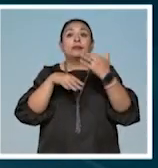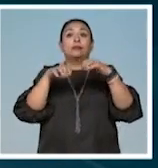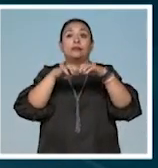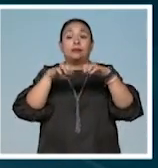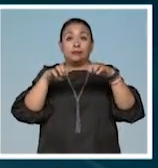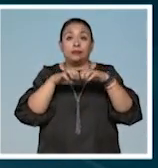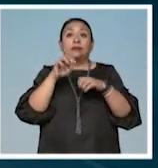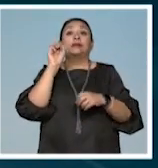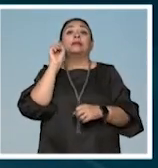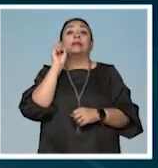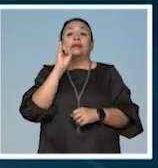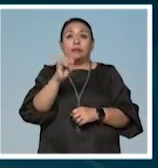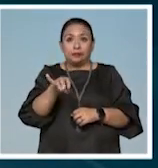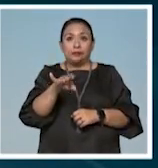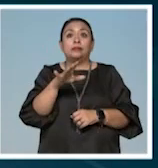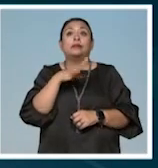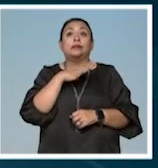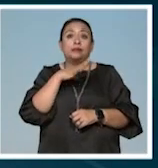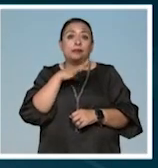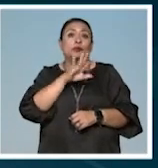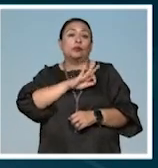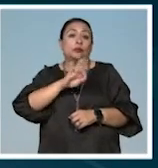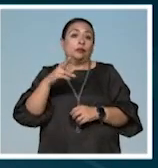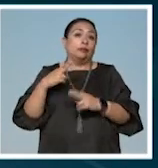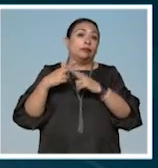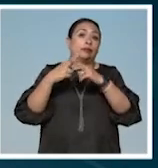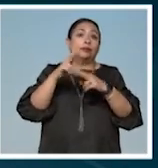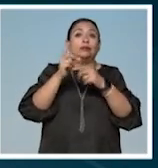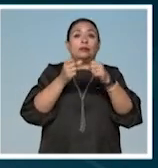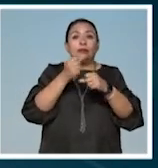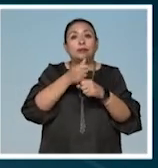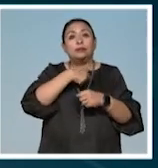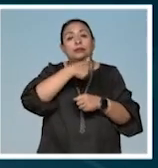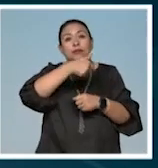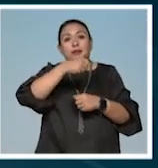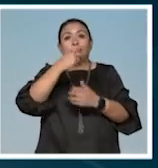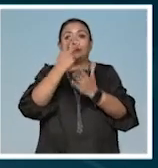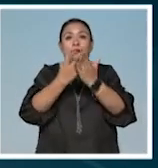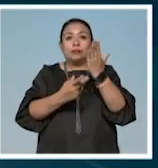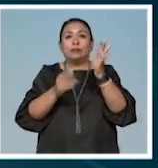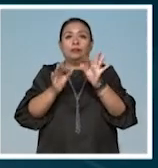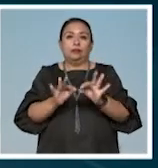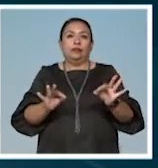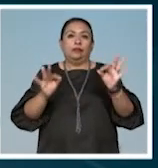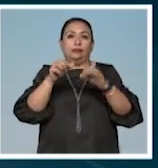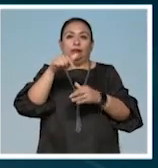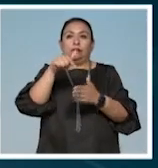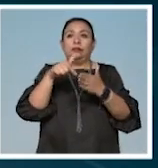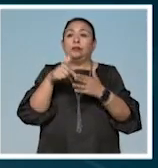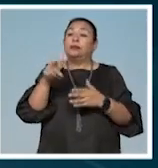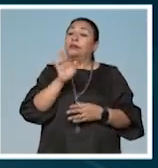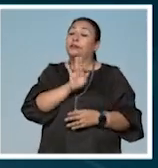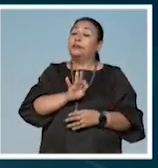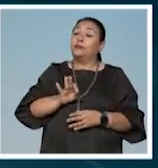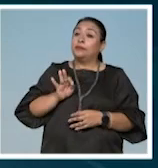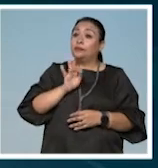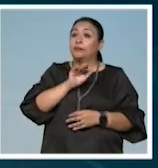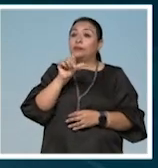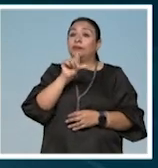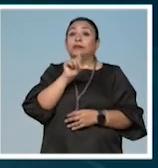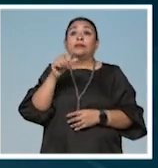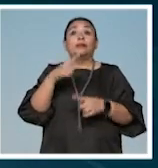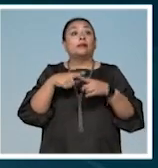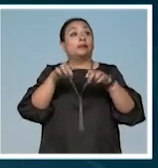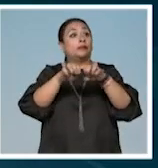equipo efectivamente que hace posible desde hace tres décadas cada uno de los programas emblemáticos de este espacio. Una felicitación al